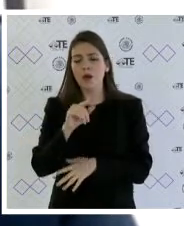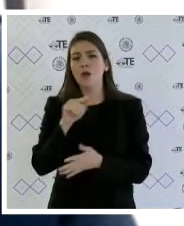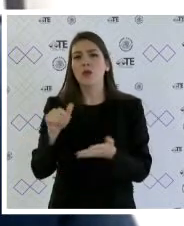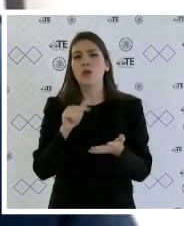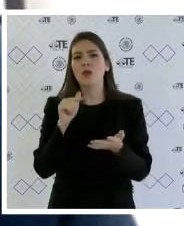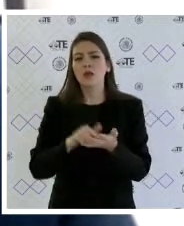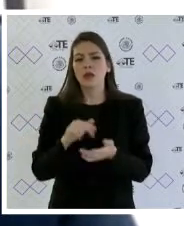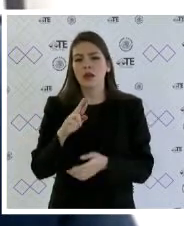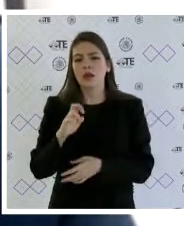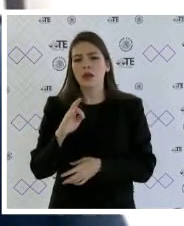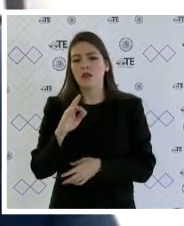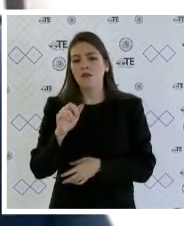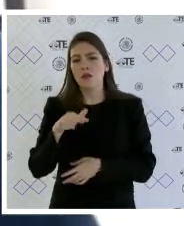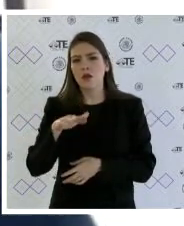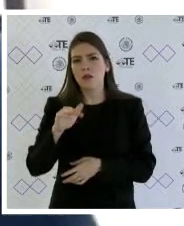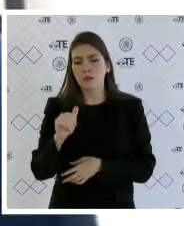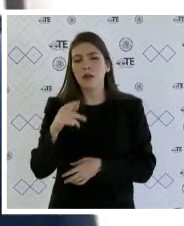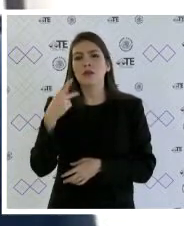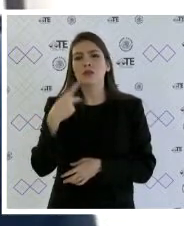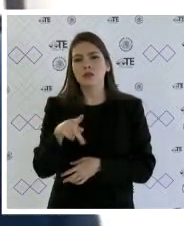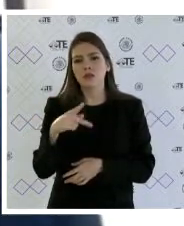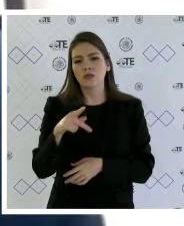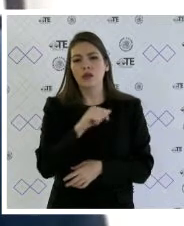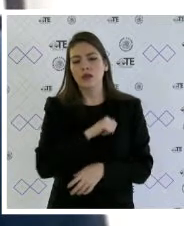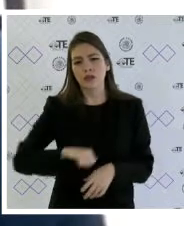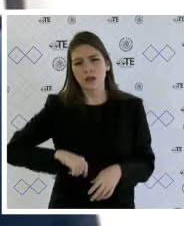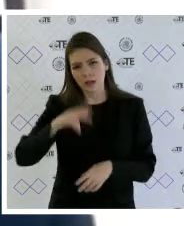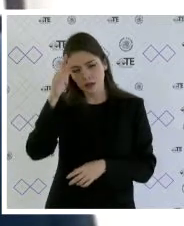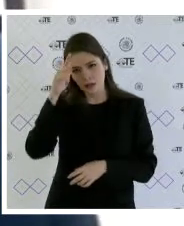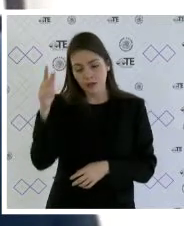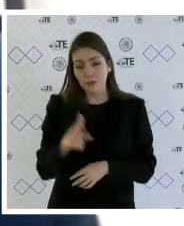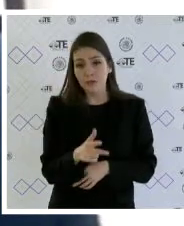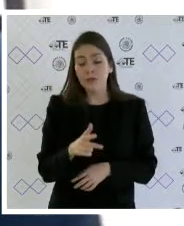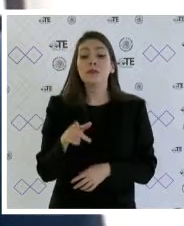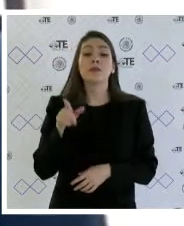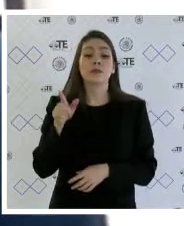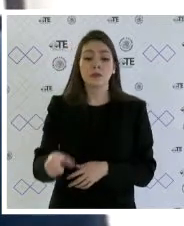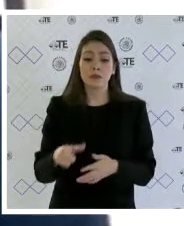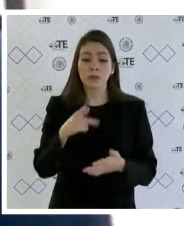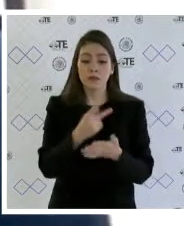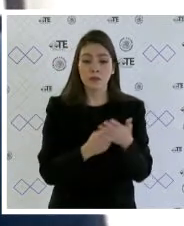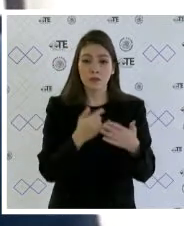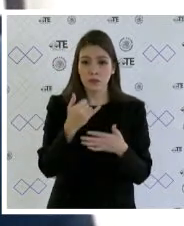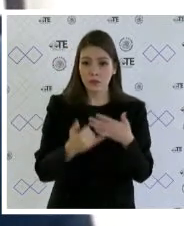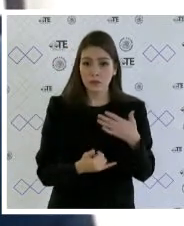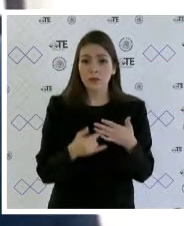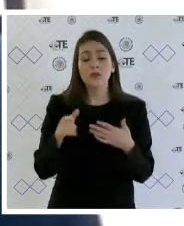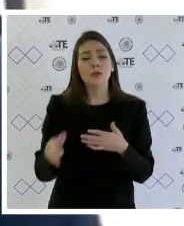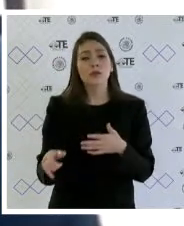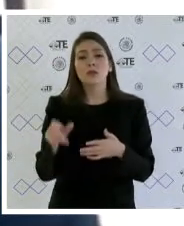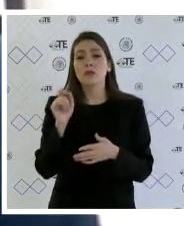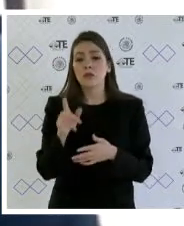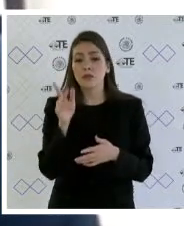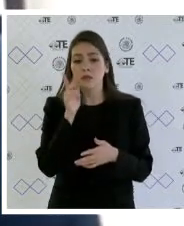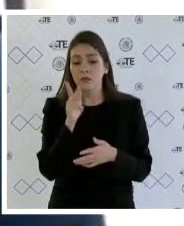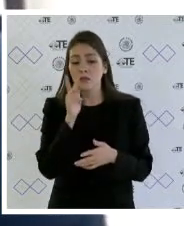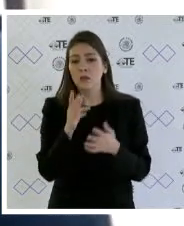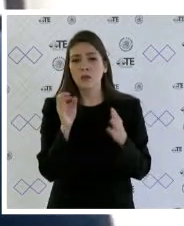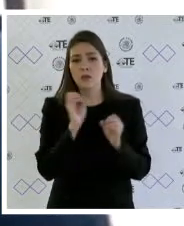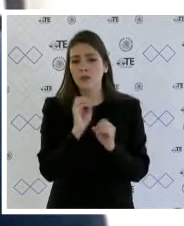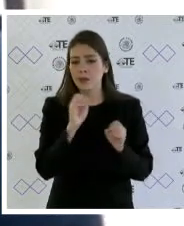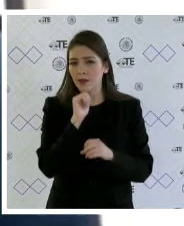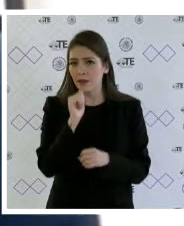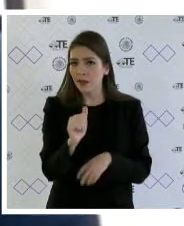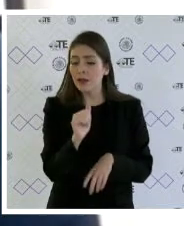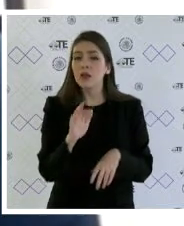social de marcación miguel hidalgo en el proyecto los agravios manifestados por la parte actora se estiman infundados toda vez que si bien está